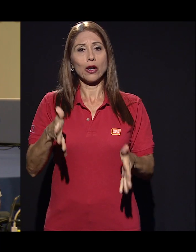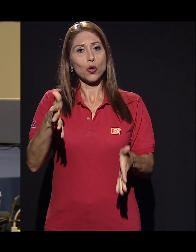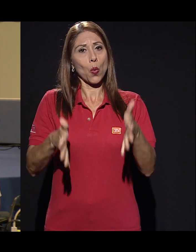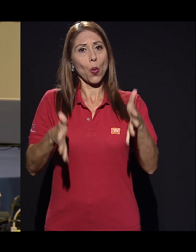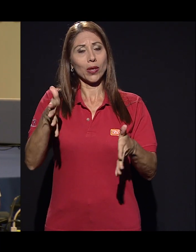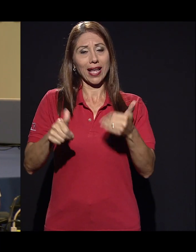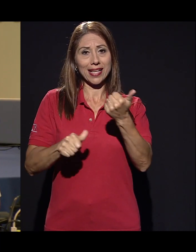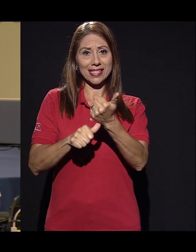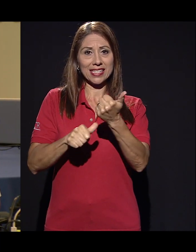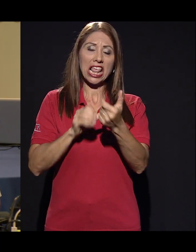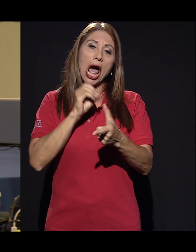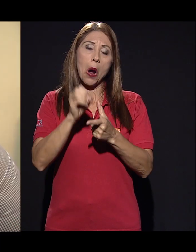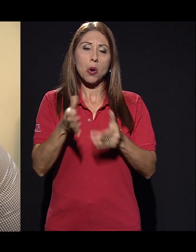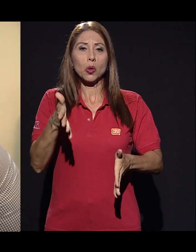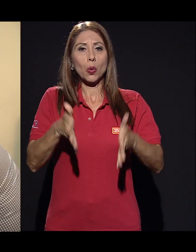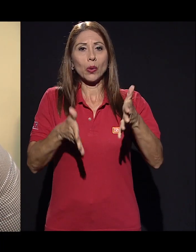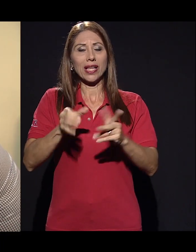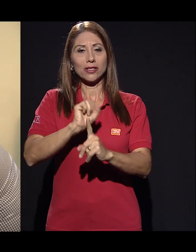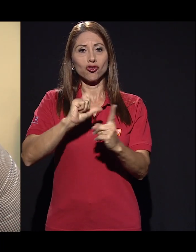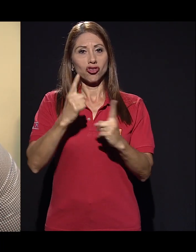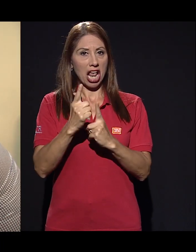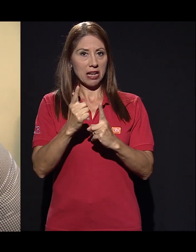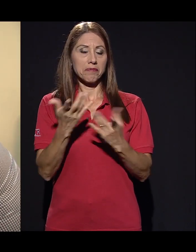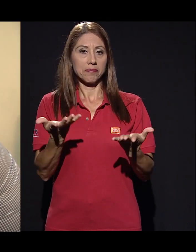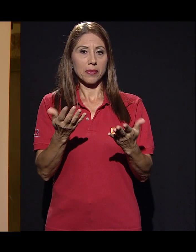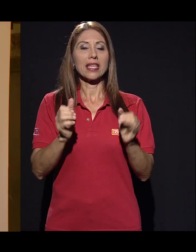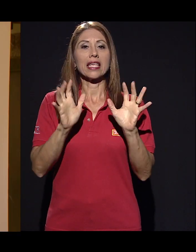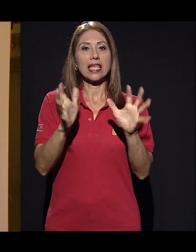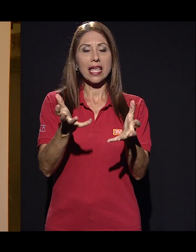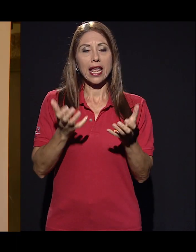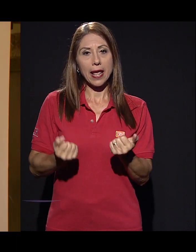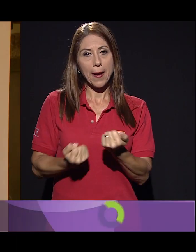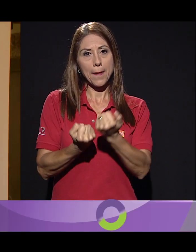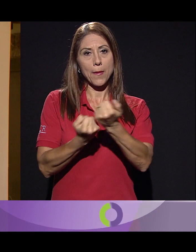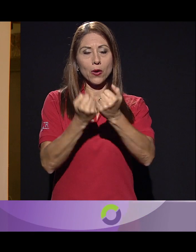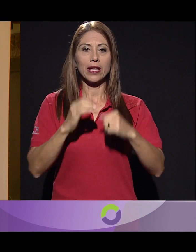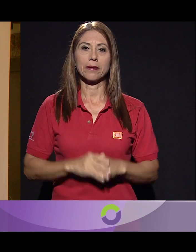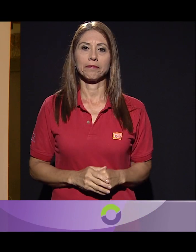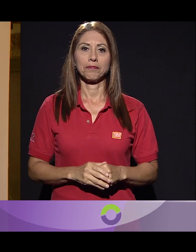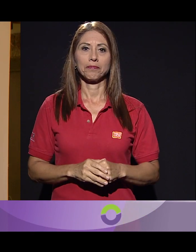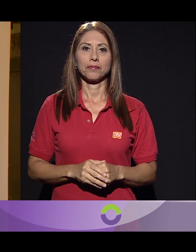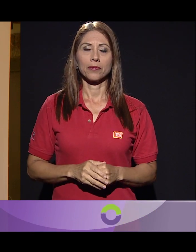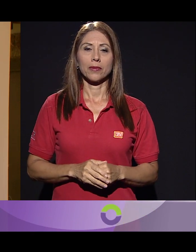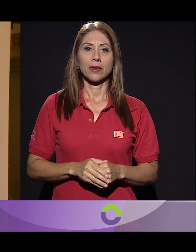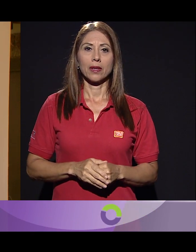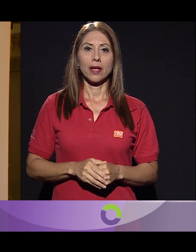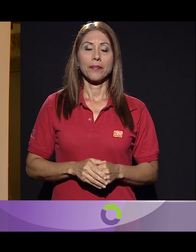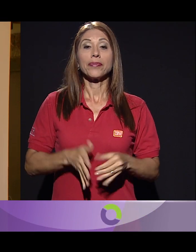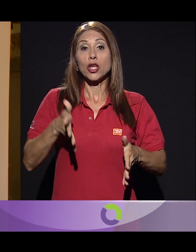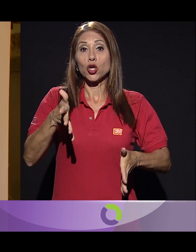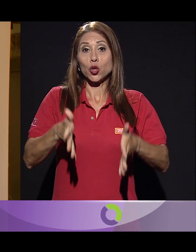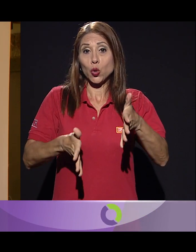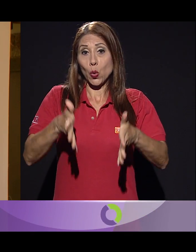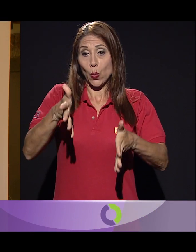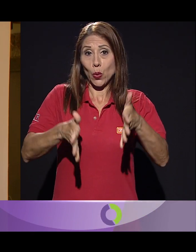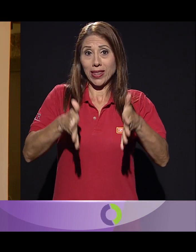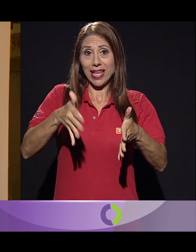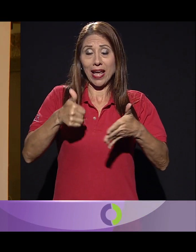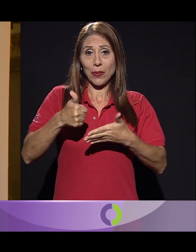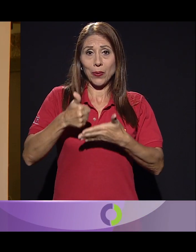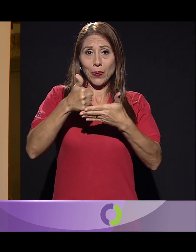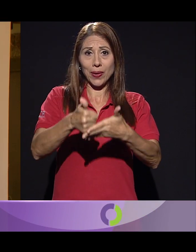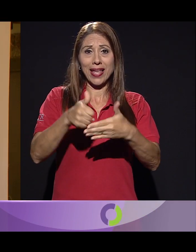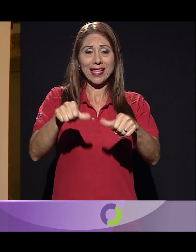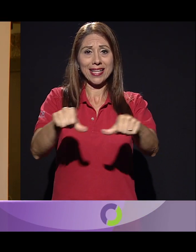robótica asistida o robótica social pretende aportar. Robótica asistida, que es el campo que utiliza la